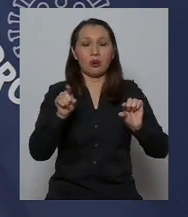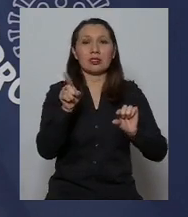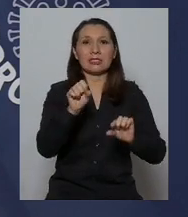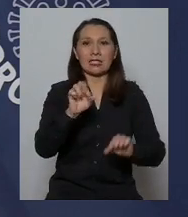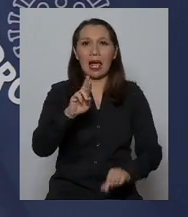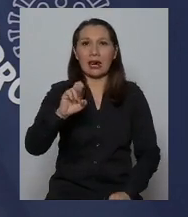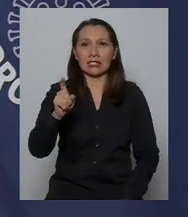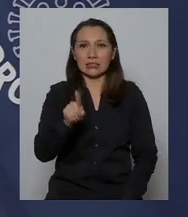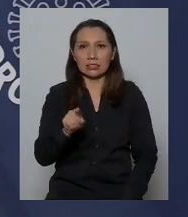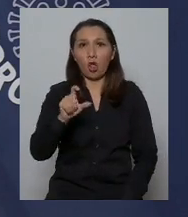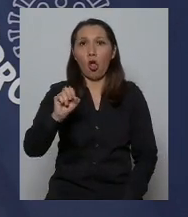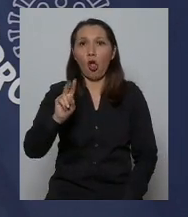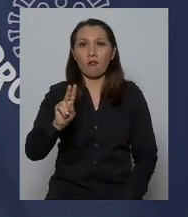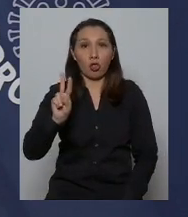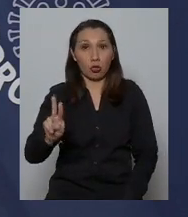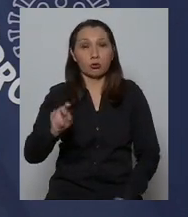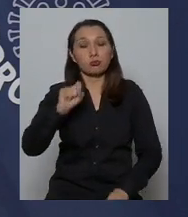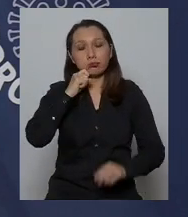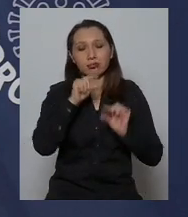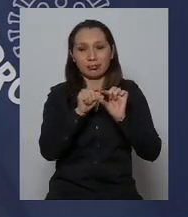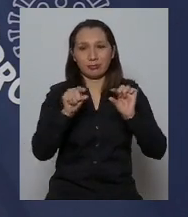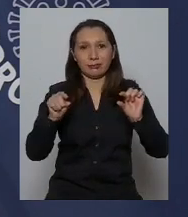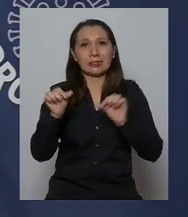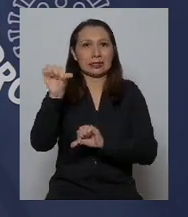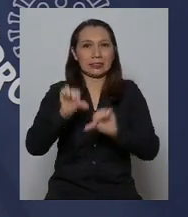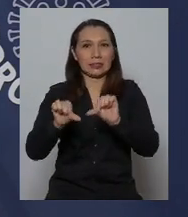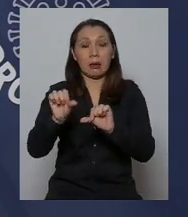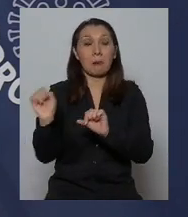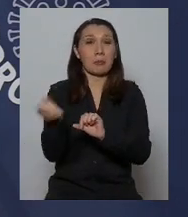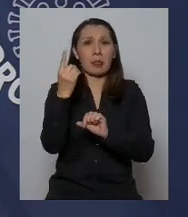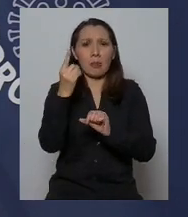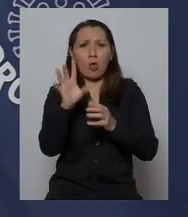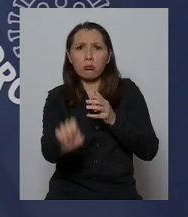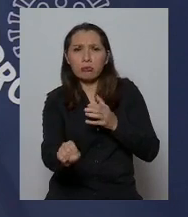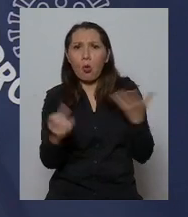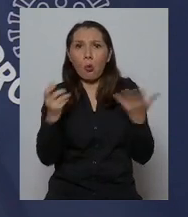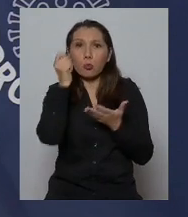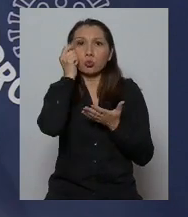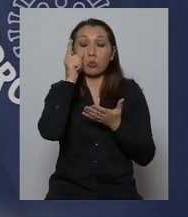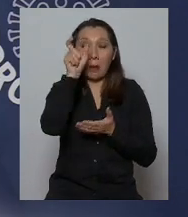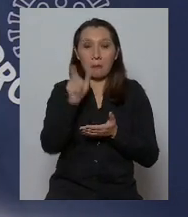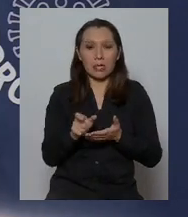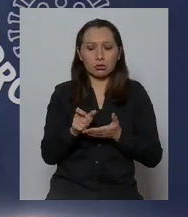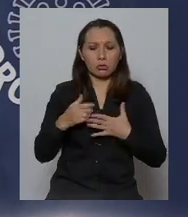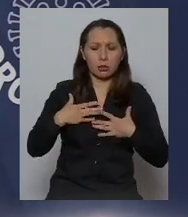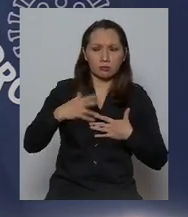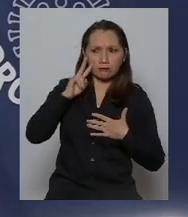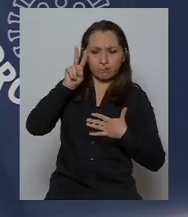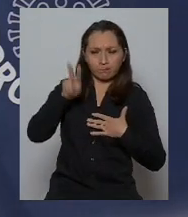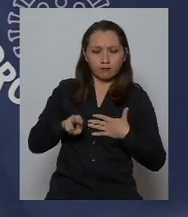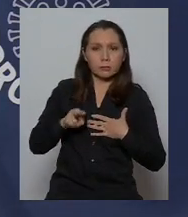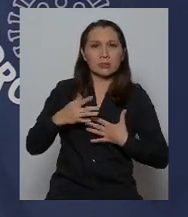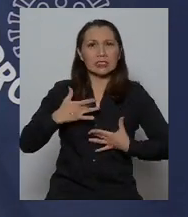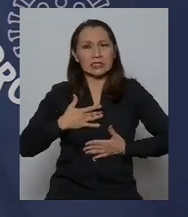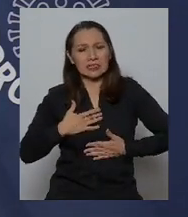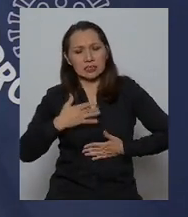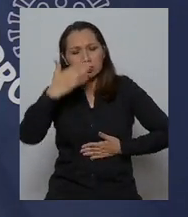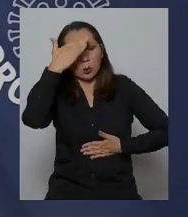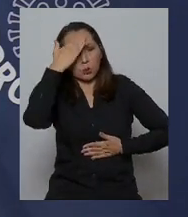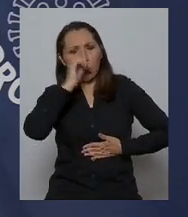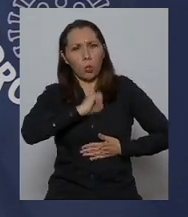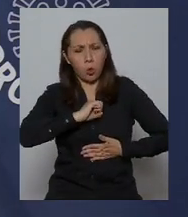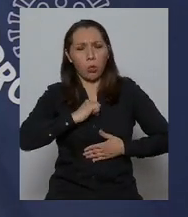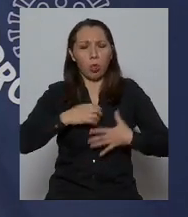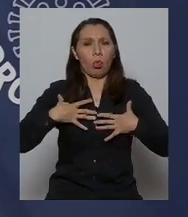agente infectante. El primer criterio es que la persona desarrolle síntomas y